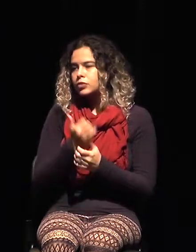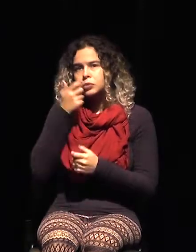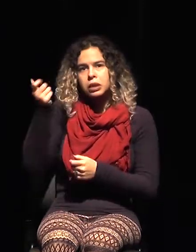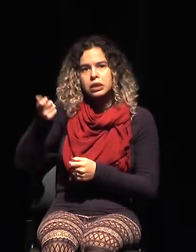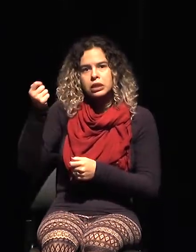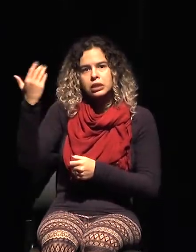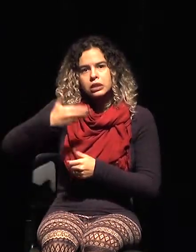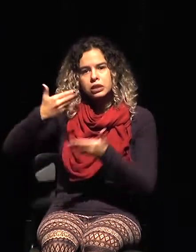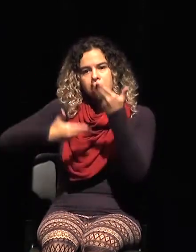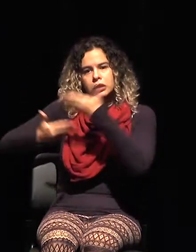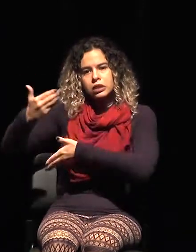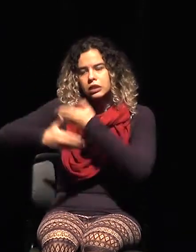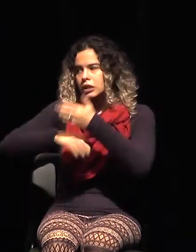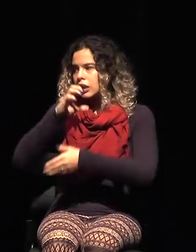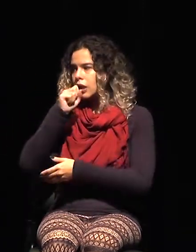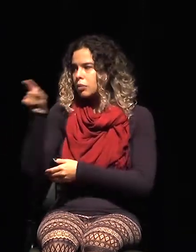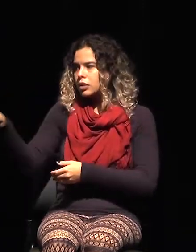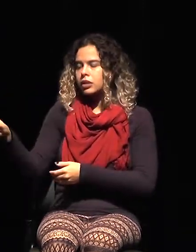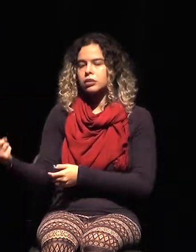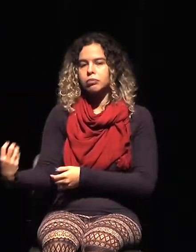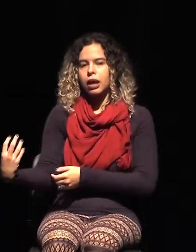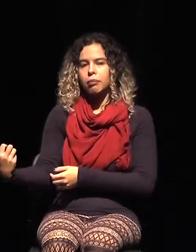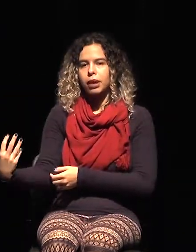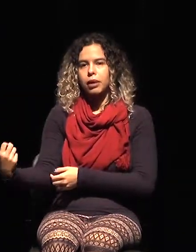no tengo otra alternativa.